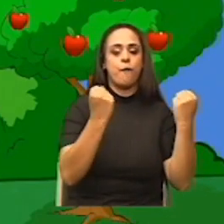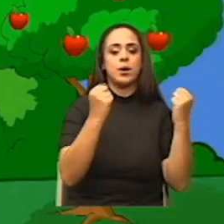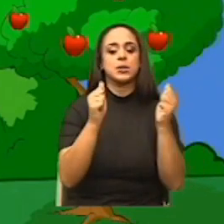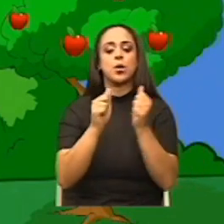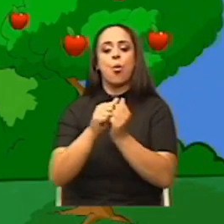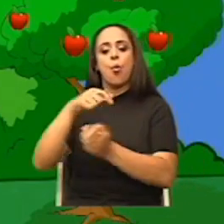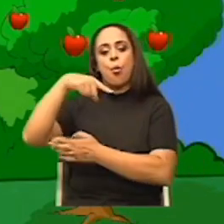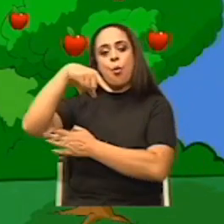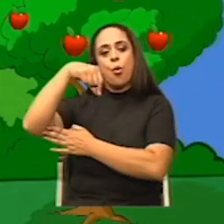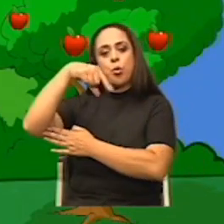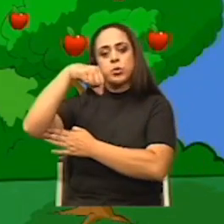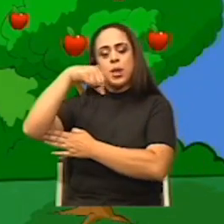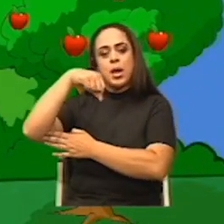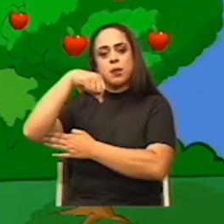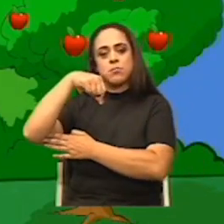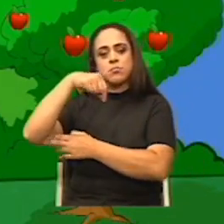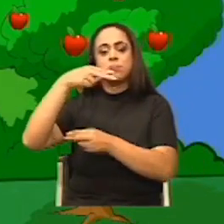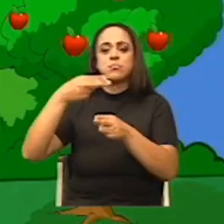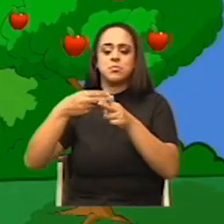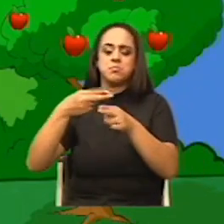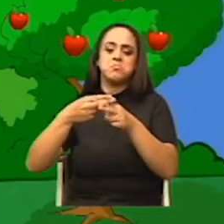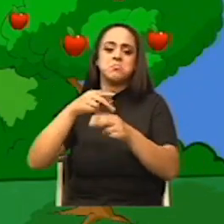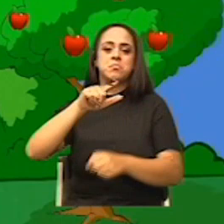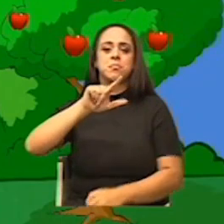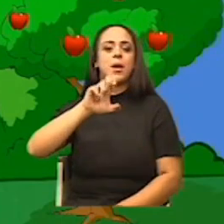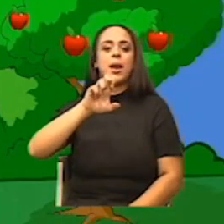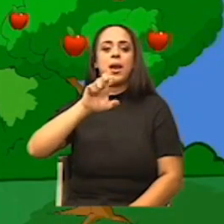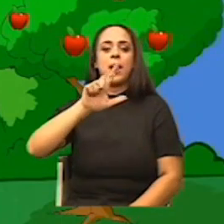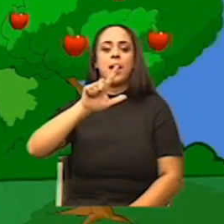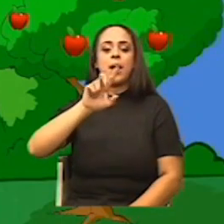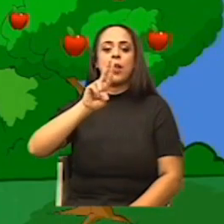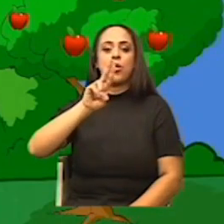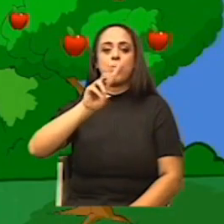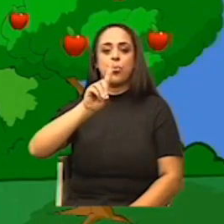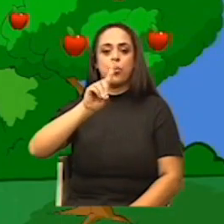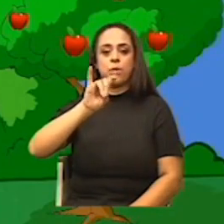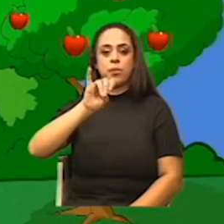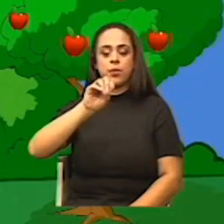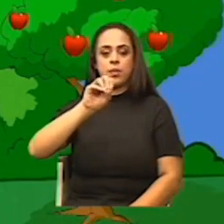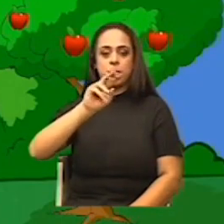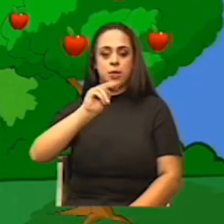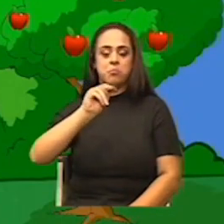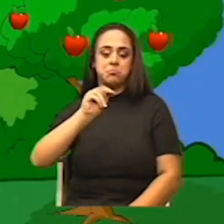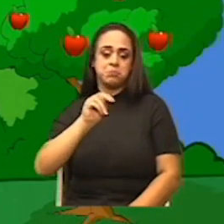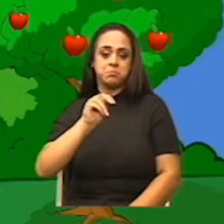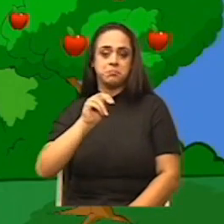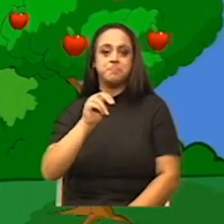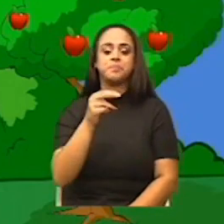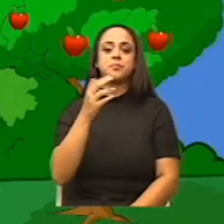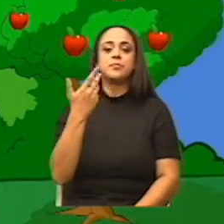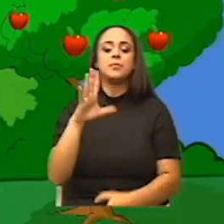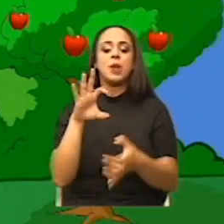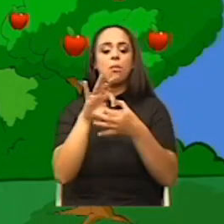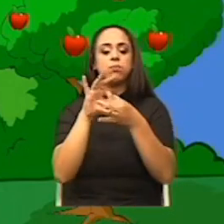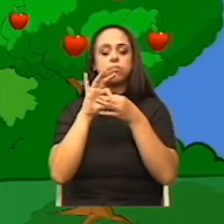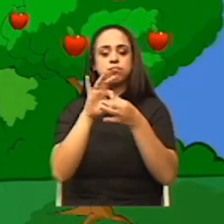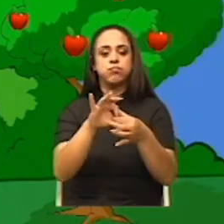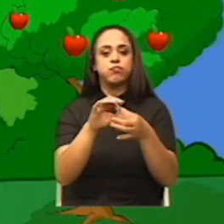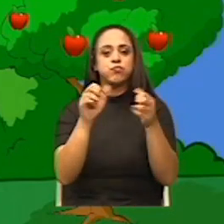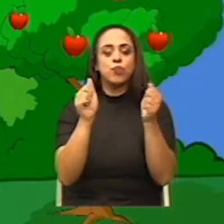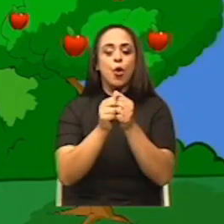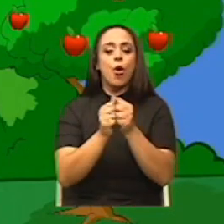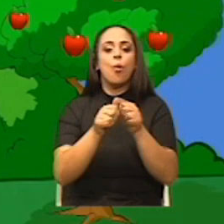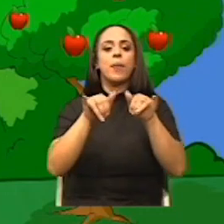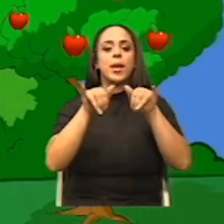gotero, que también lo podemos llamar el uión. Y también, ¿cómo relacionamos ya el tema de la hidrostática que estaremos ampliando?